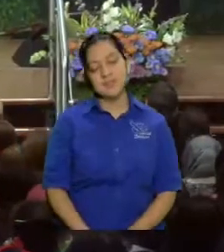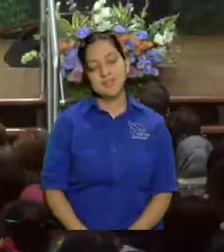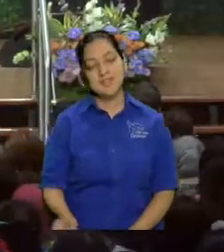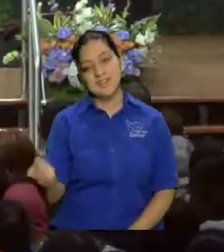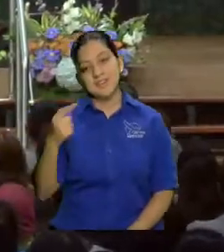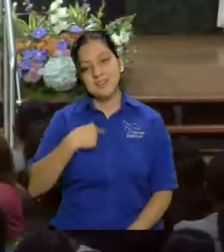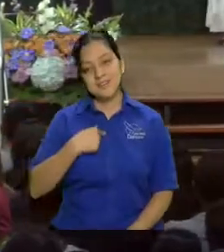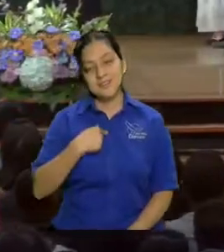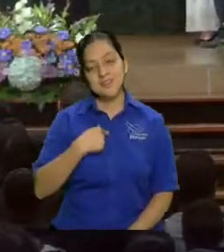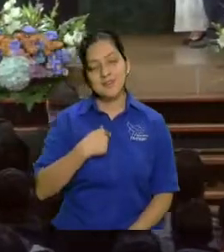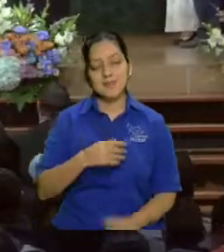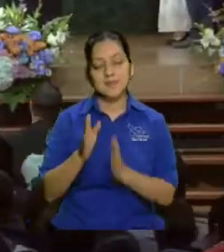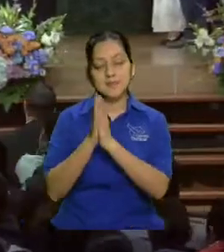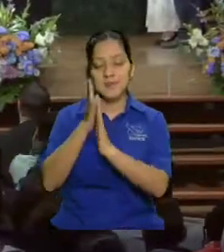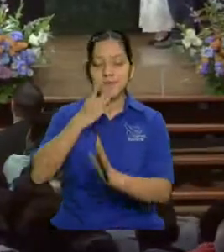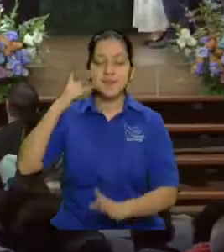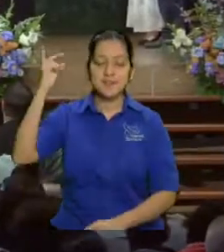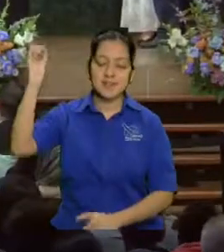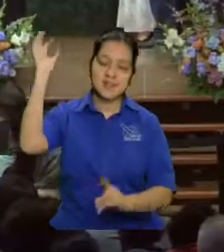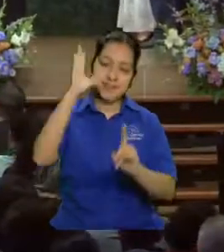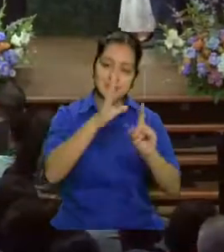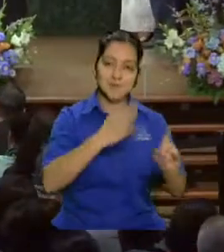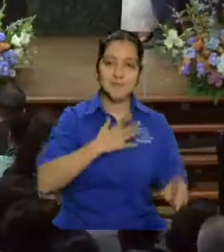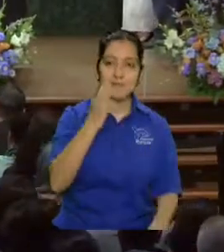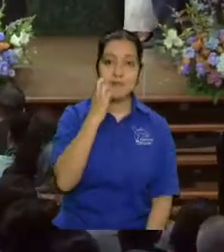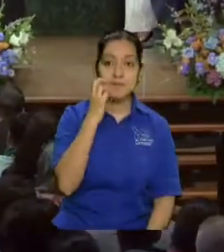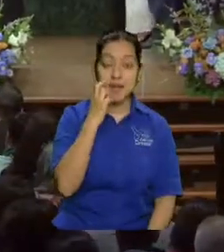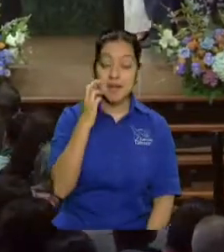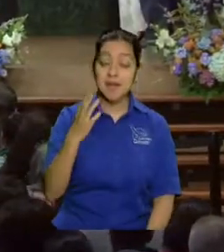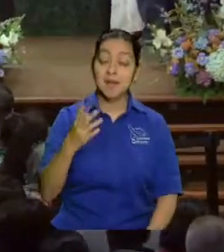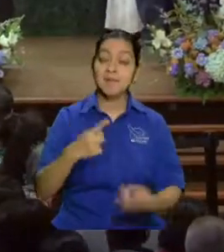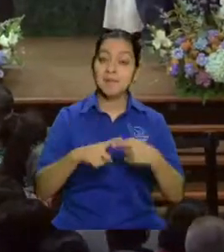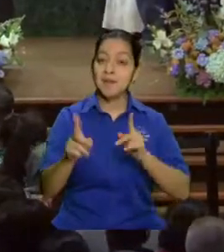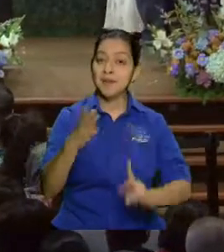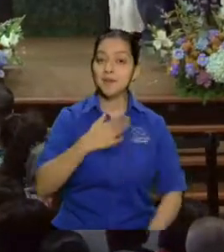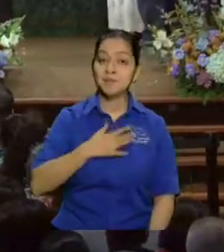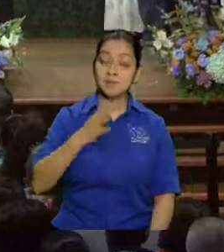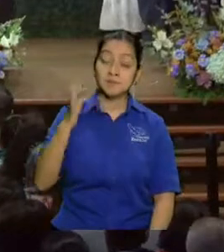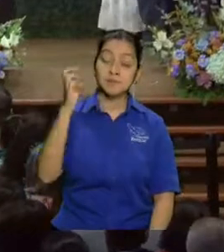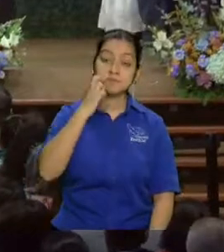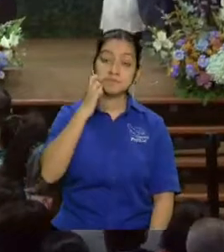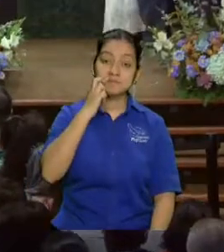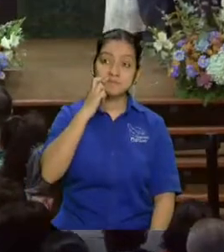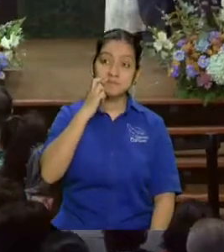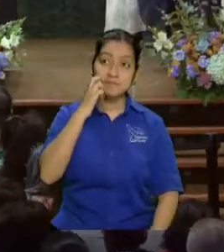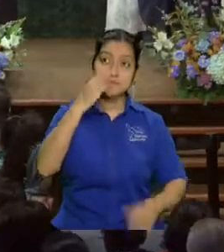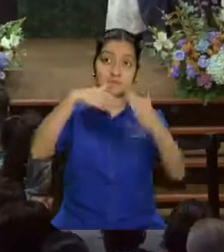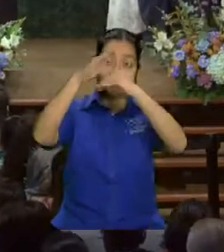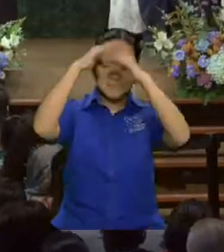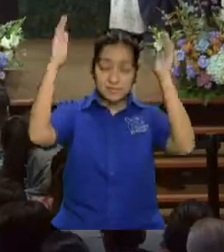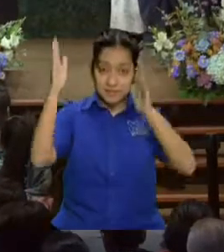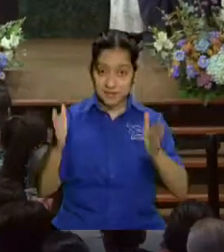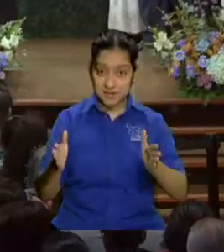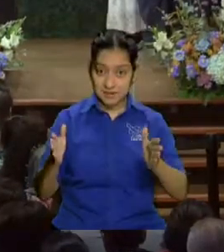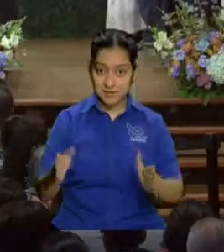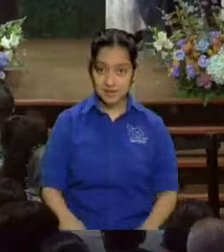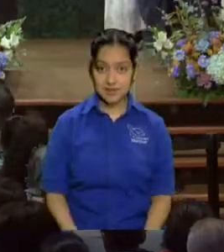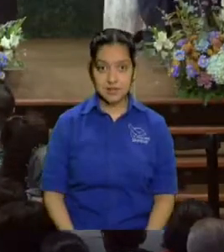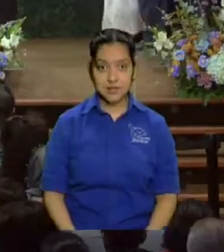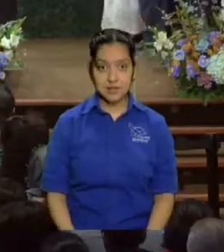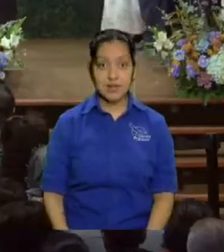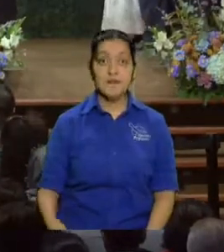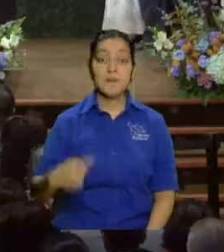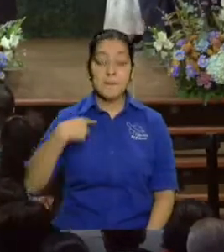pero pero nuestro padre celestial espiritualmente hermano vaya y ponga esa